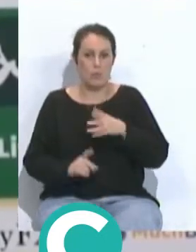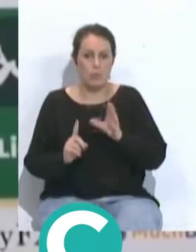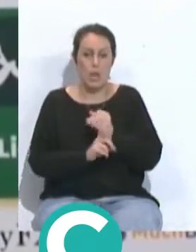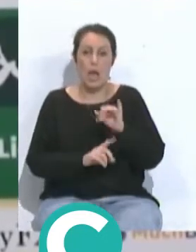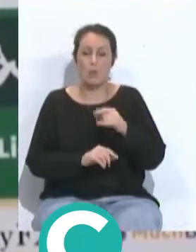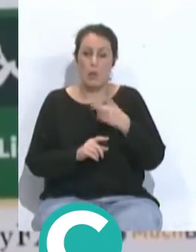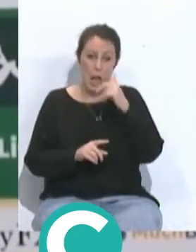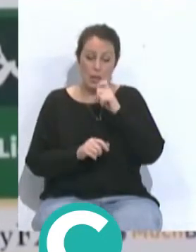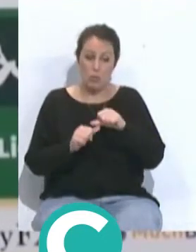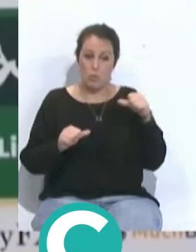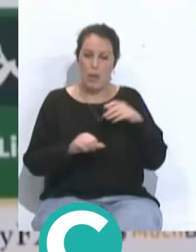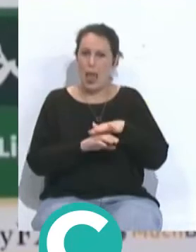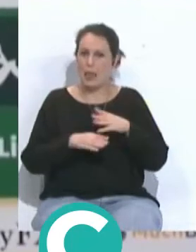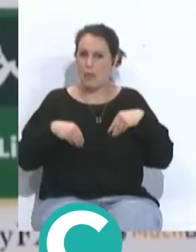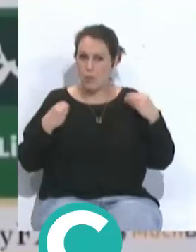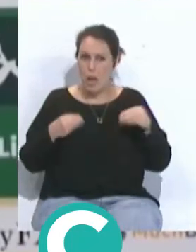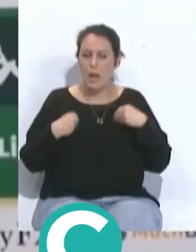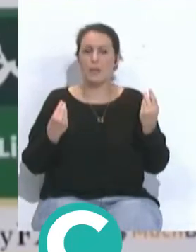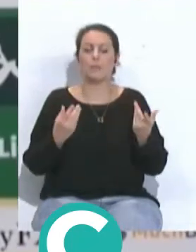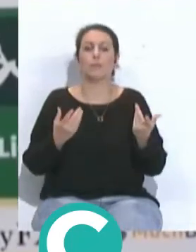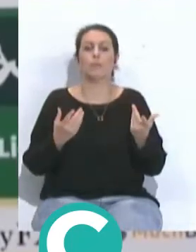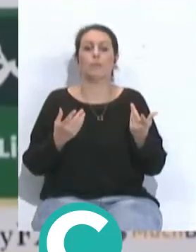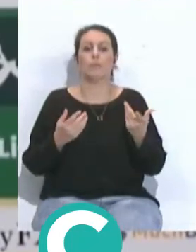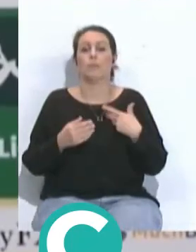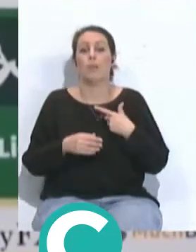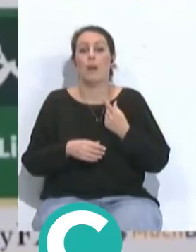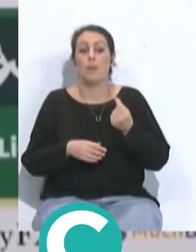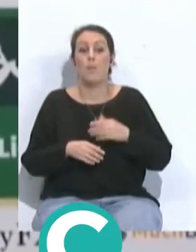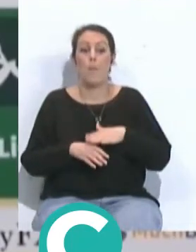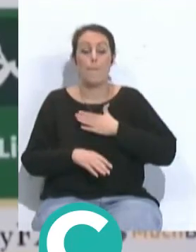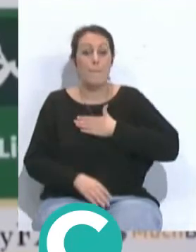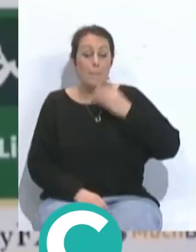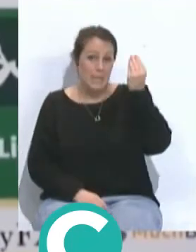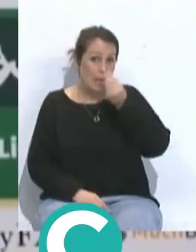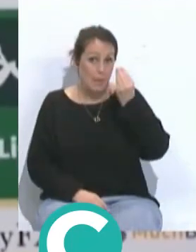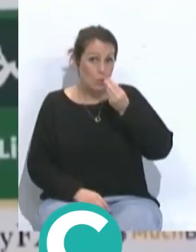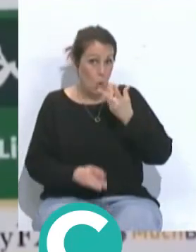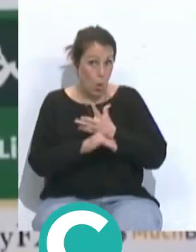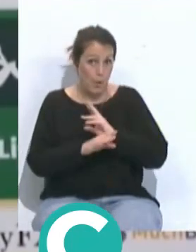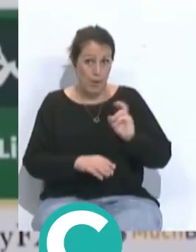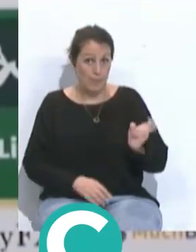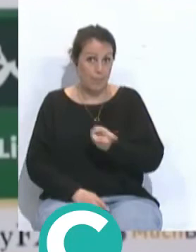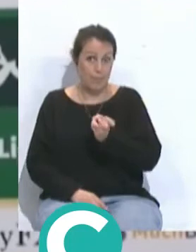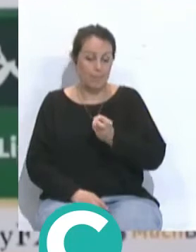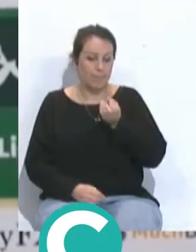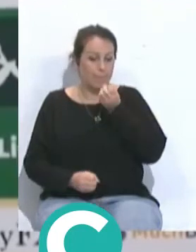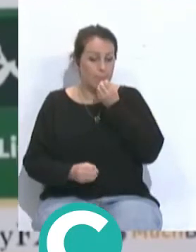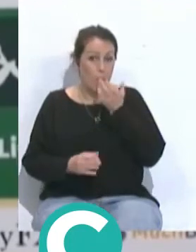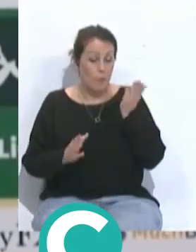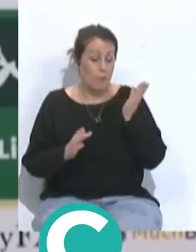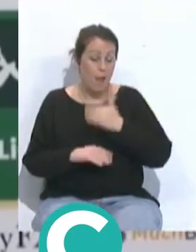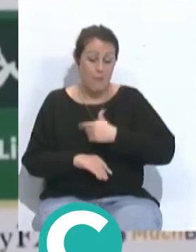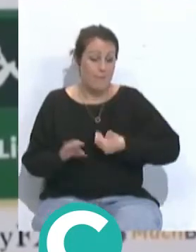tenido un año para disfrutar y para el por lo menos que es mi pensamiento y los jugadores no hay nada mejor que